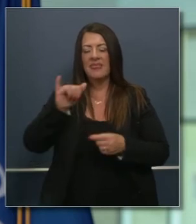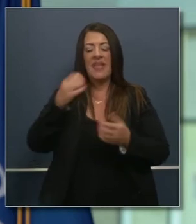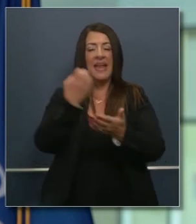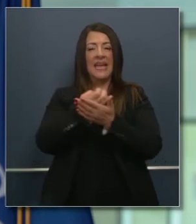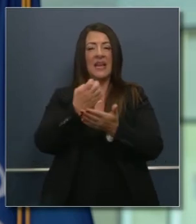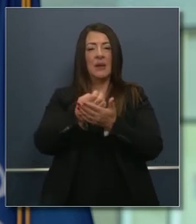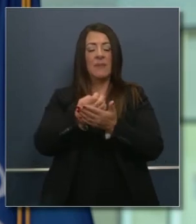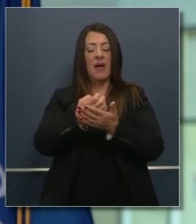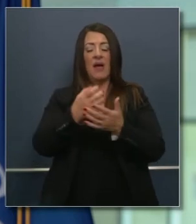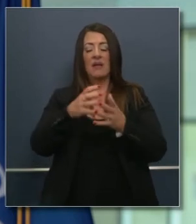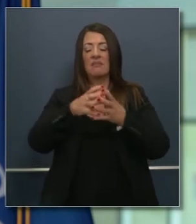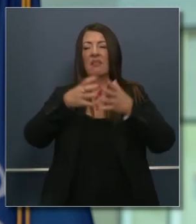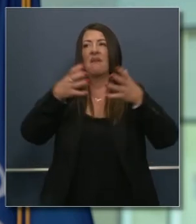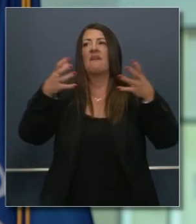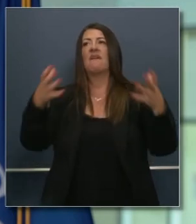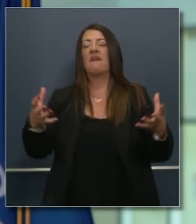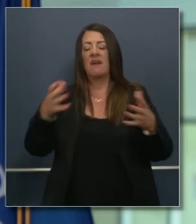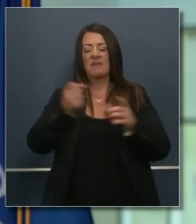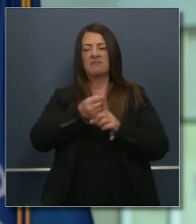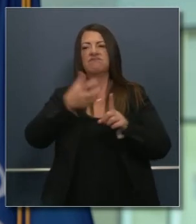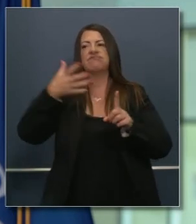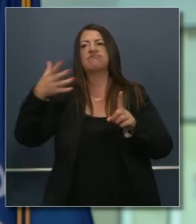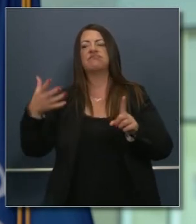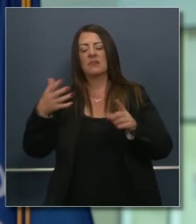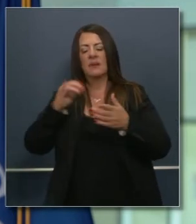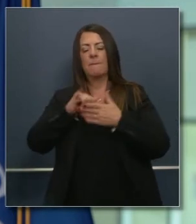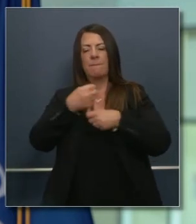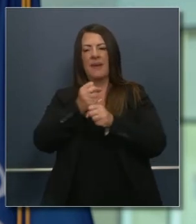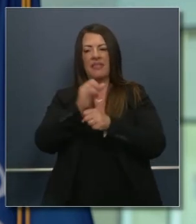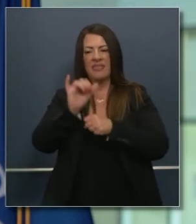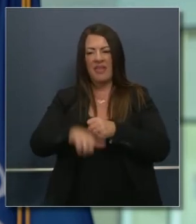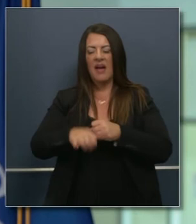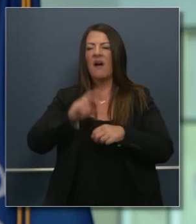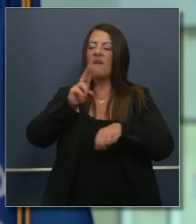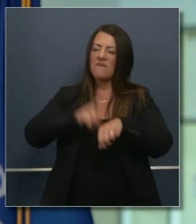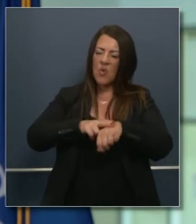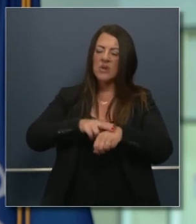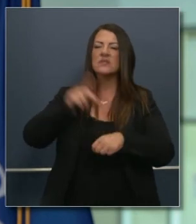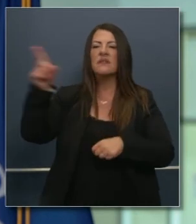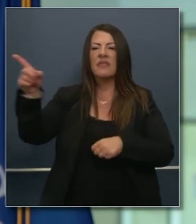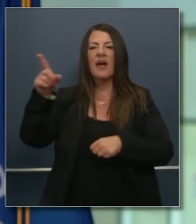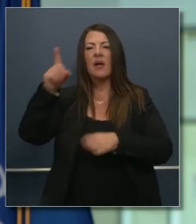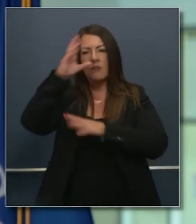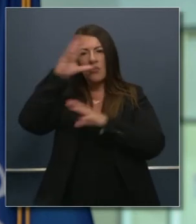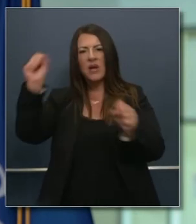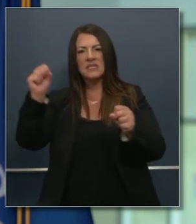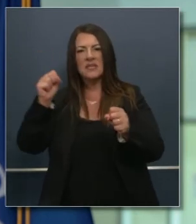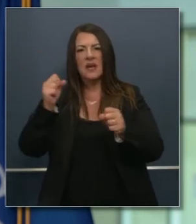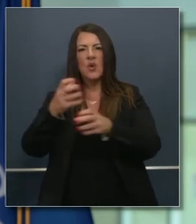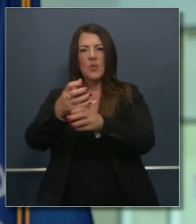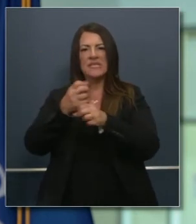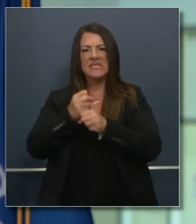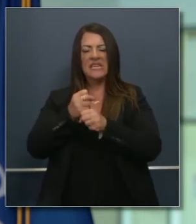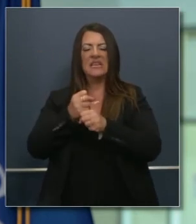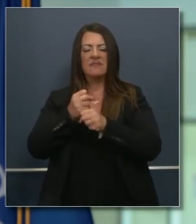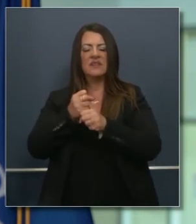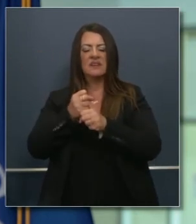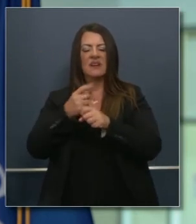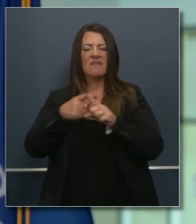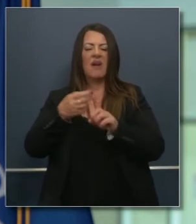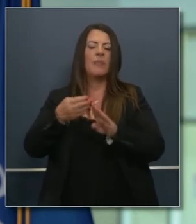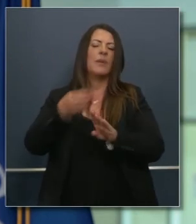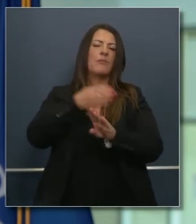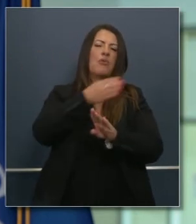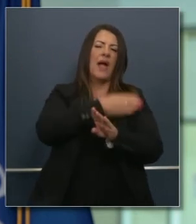el periodo de expansión robusta que pasó en los estados unidos y lo heredó claramente el presidente de la administración anterior cuando